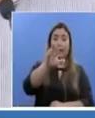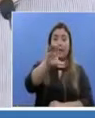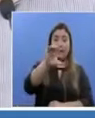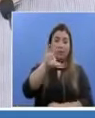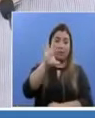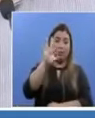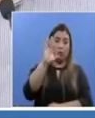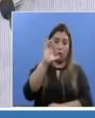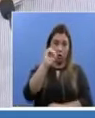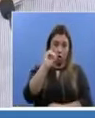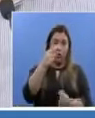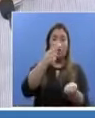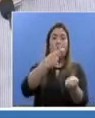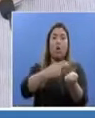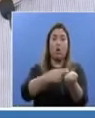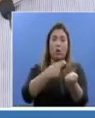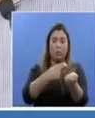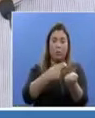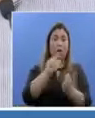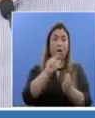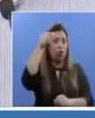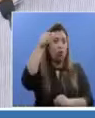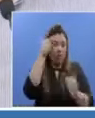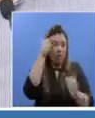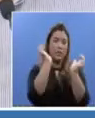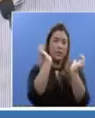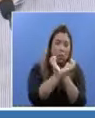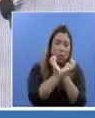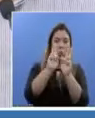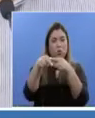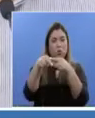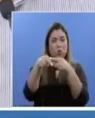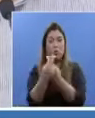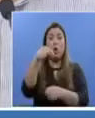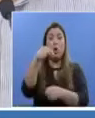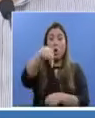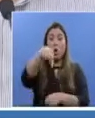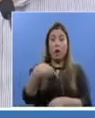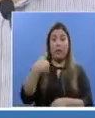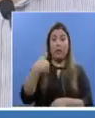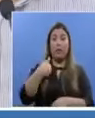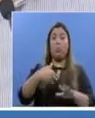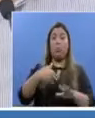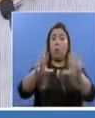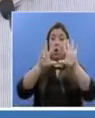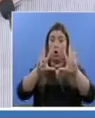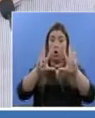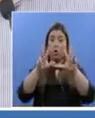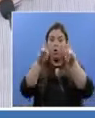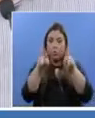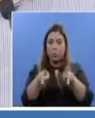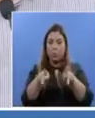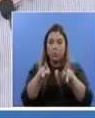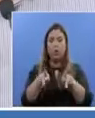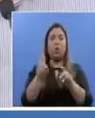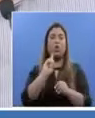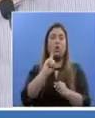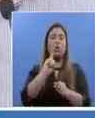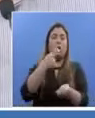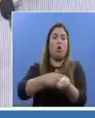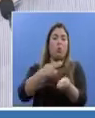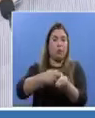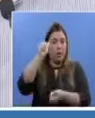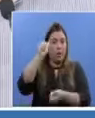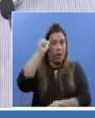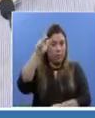hospitalizados en los hospitales públicos y hoy agregamos que tenemos 8 pacientes ya hospitalizados en el Hospital Modular Panamá